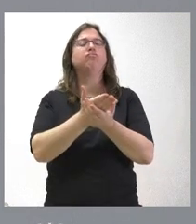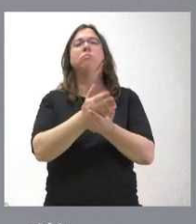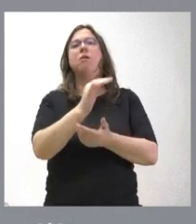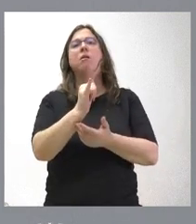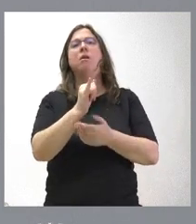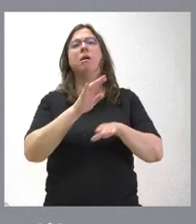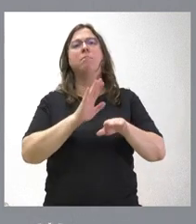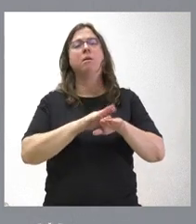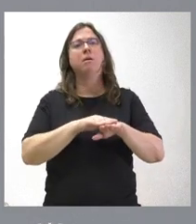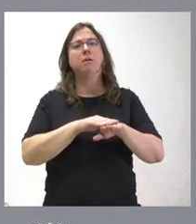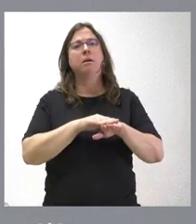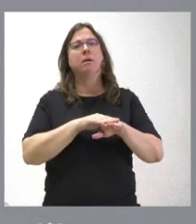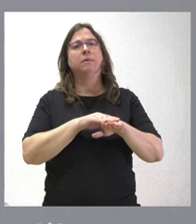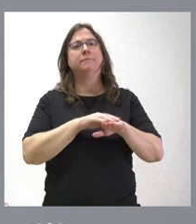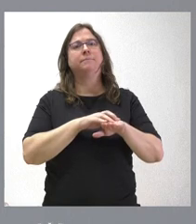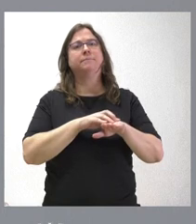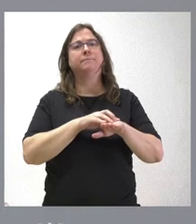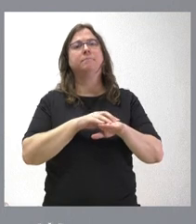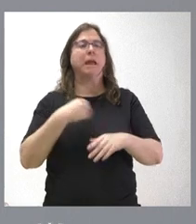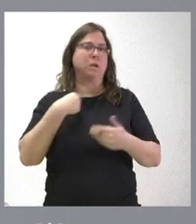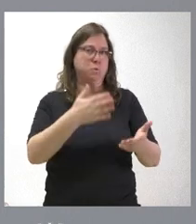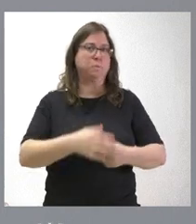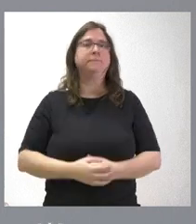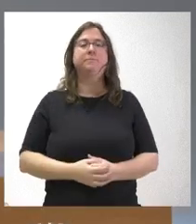por parte de las mismas.